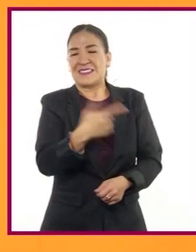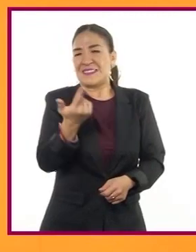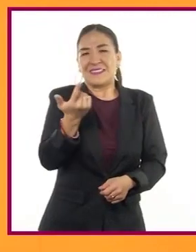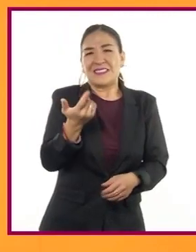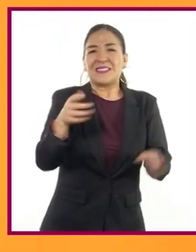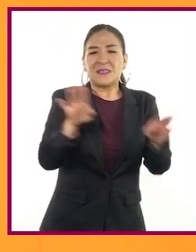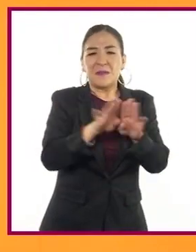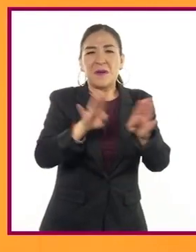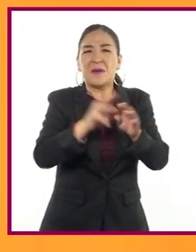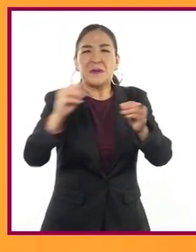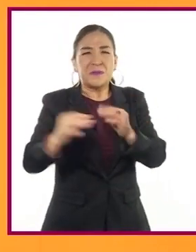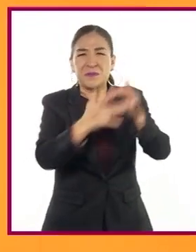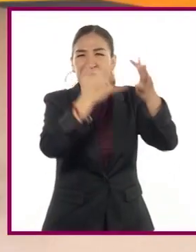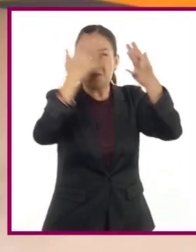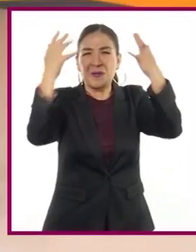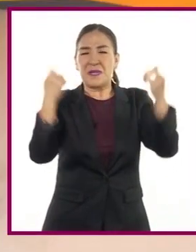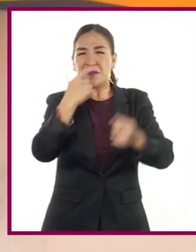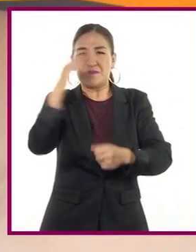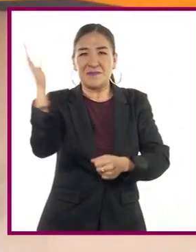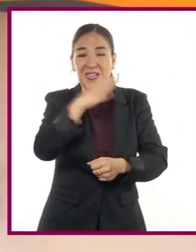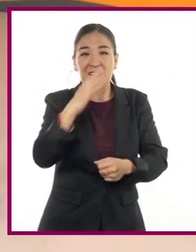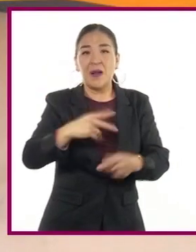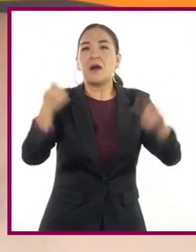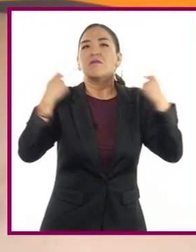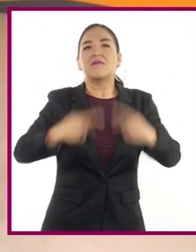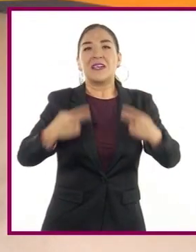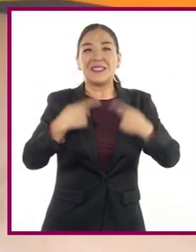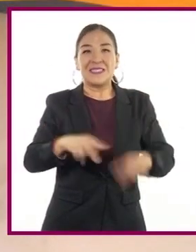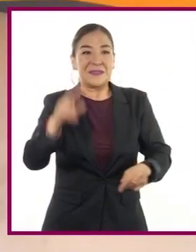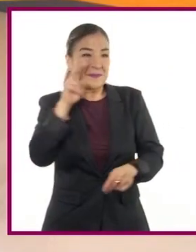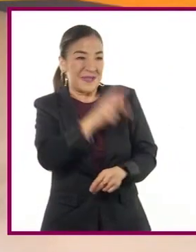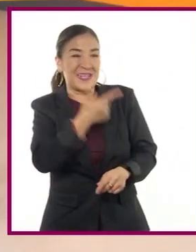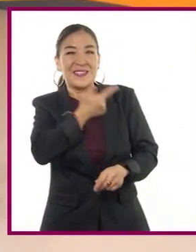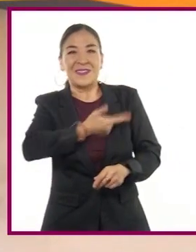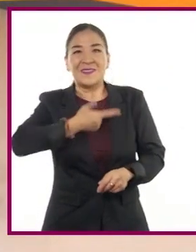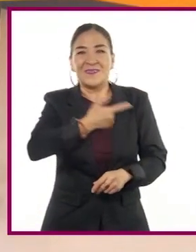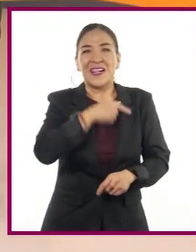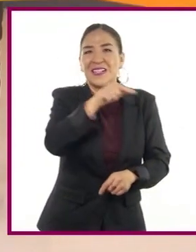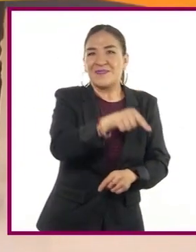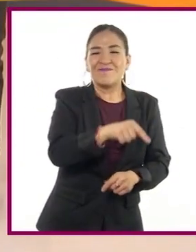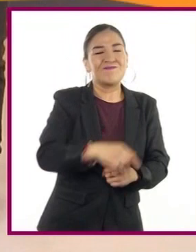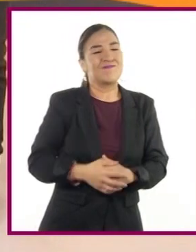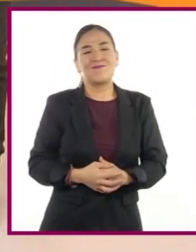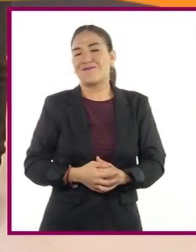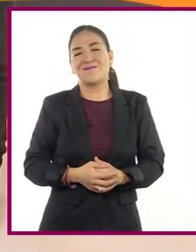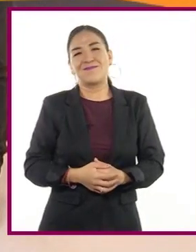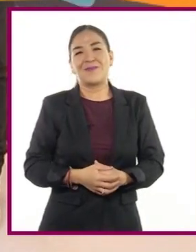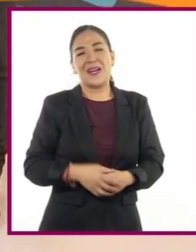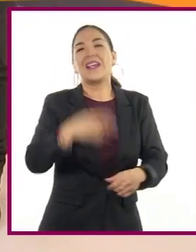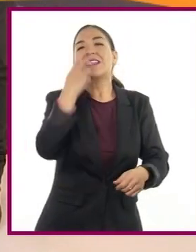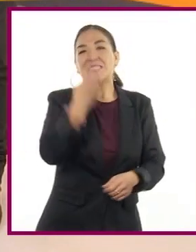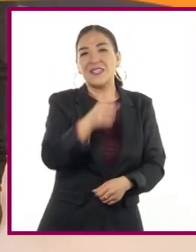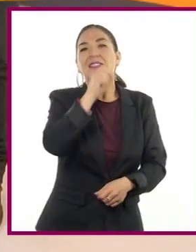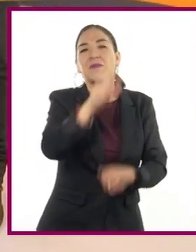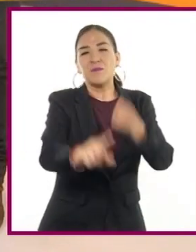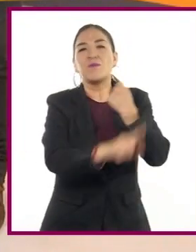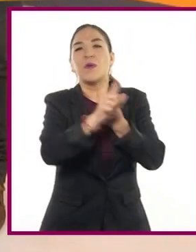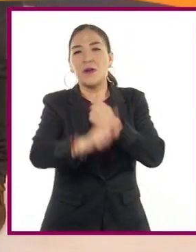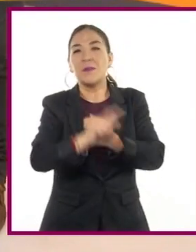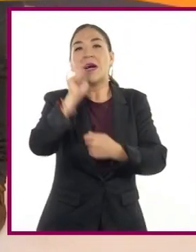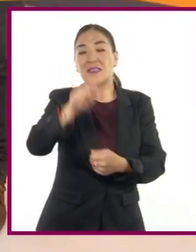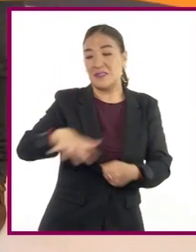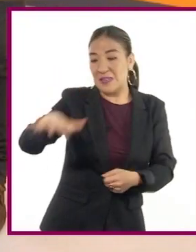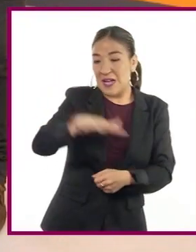que expide, muchas personas ya no ven con buen agrado esta situación. Sin olvidar que también los